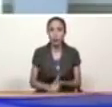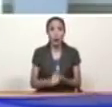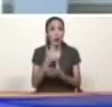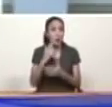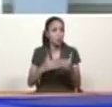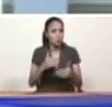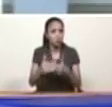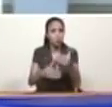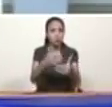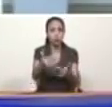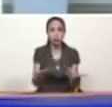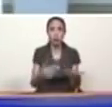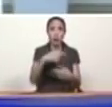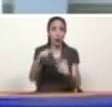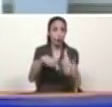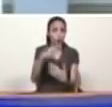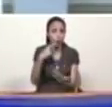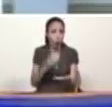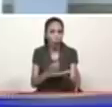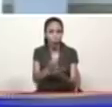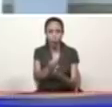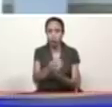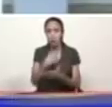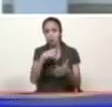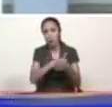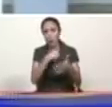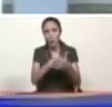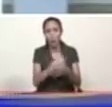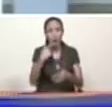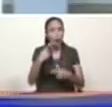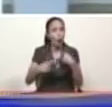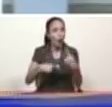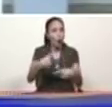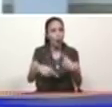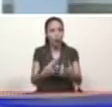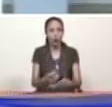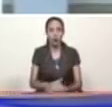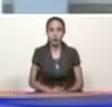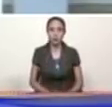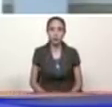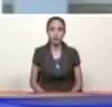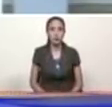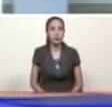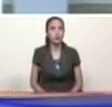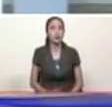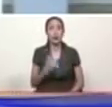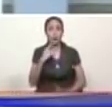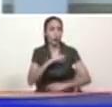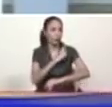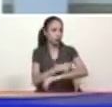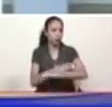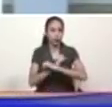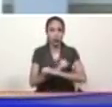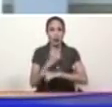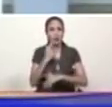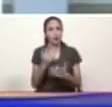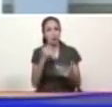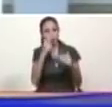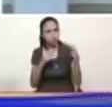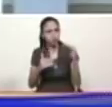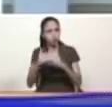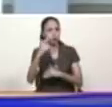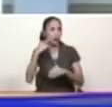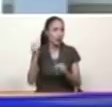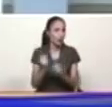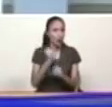de la revolución diario permanente permanente toda nuestra energía todo nuestro potencial dedicarlo al